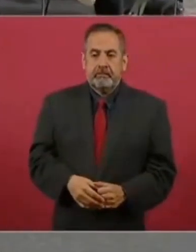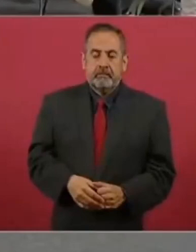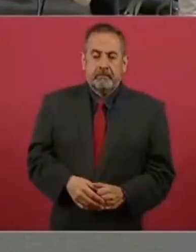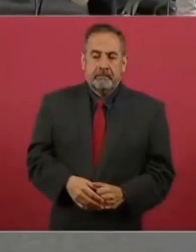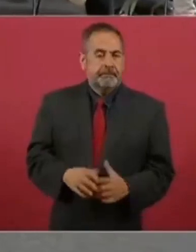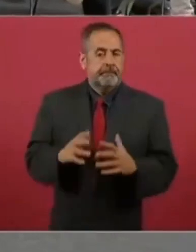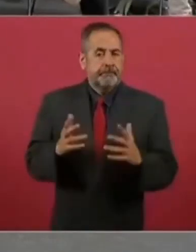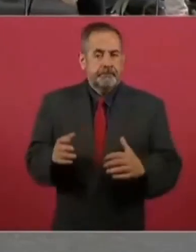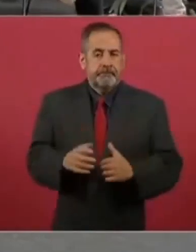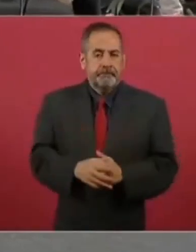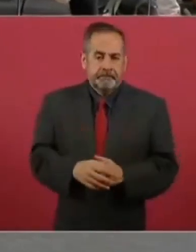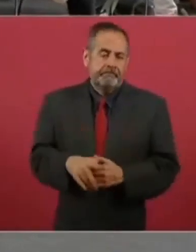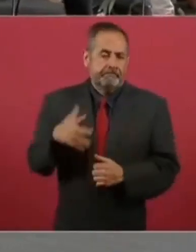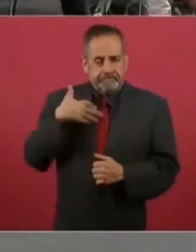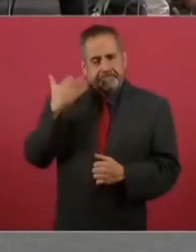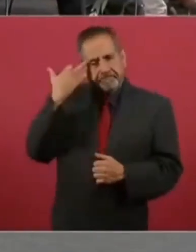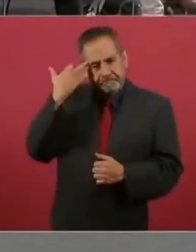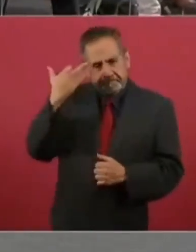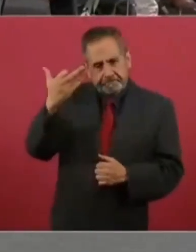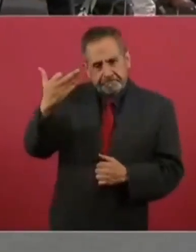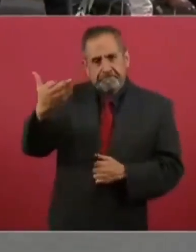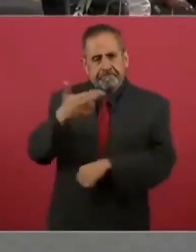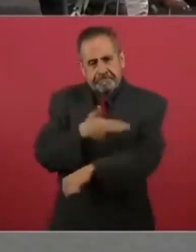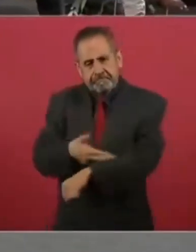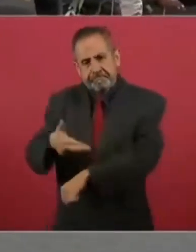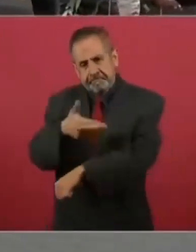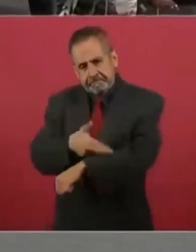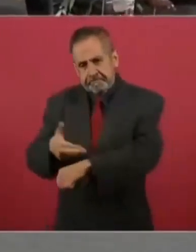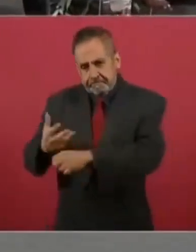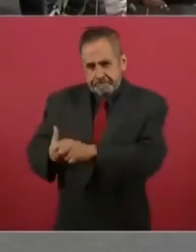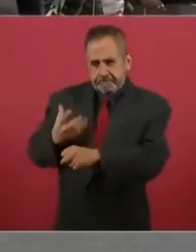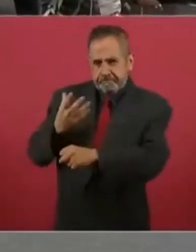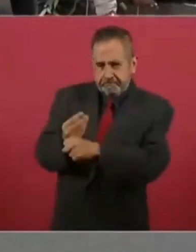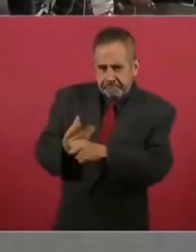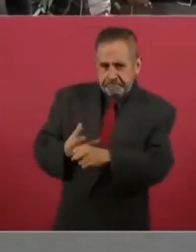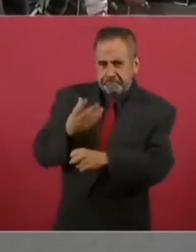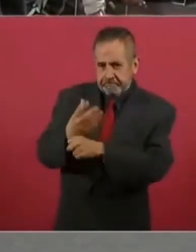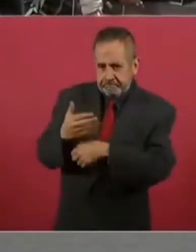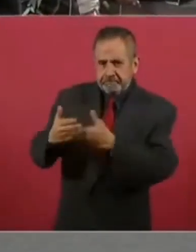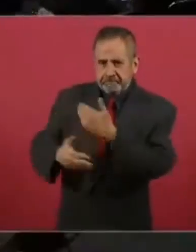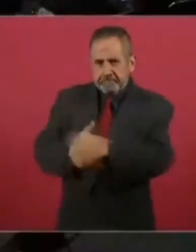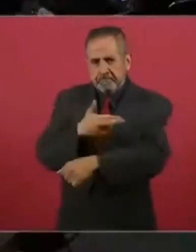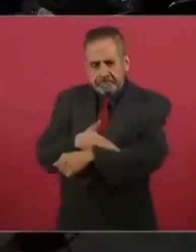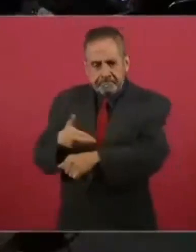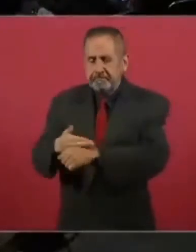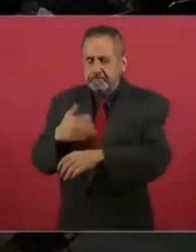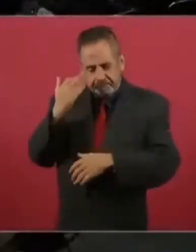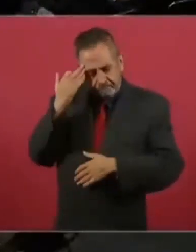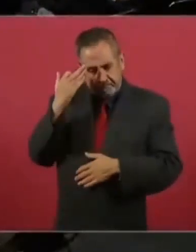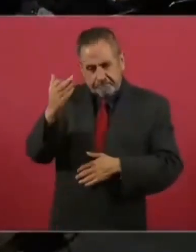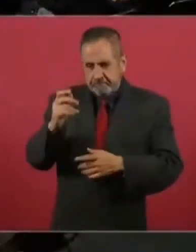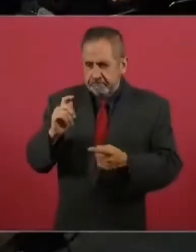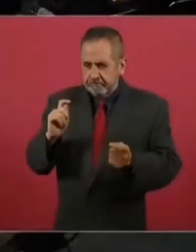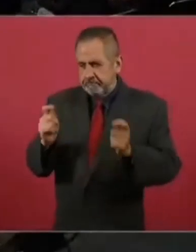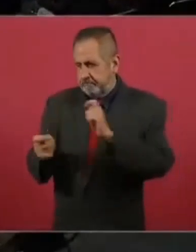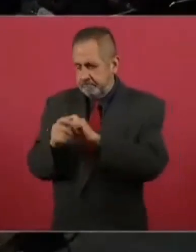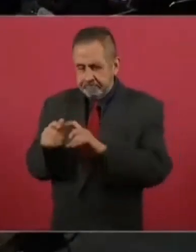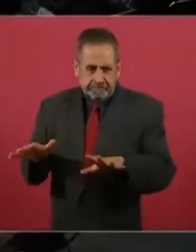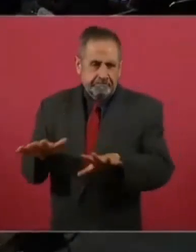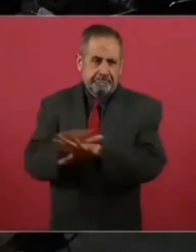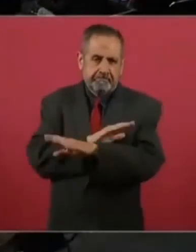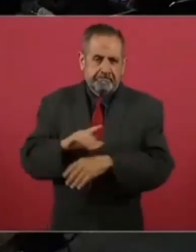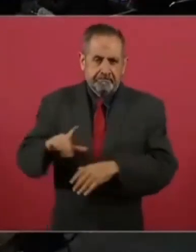Entonces, sí lleva tiempo la regeneración de la vida pública.